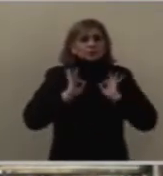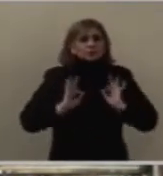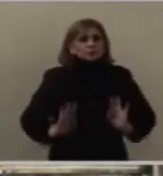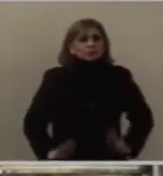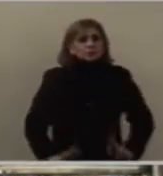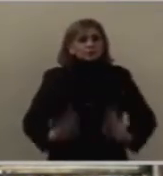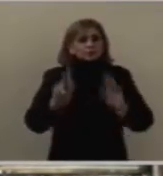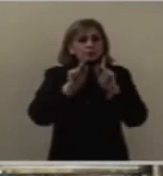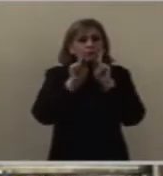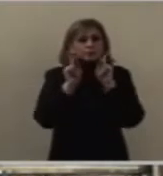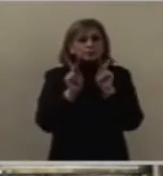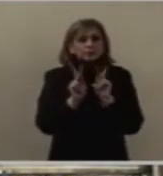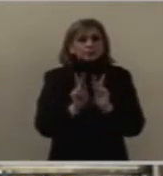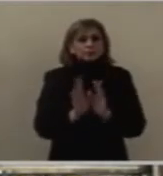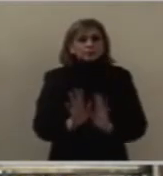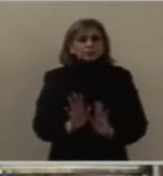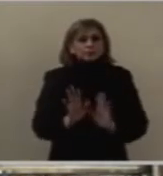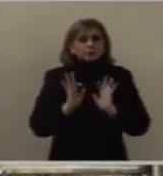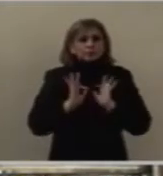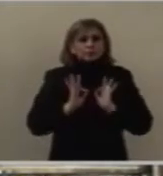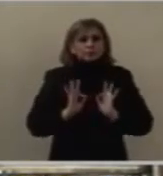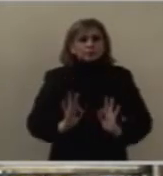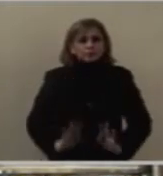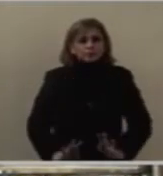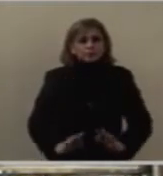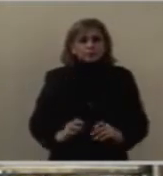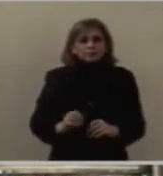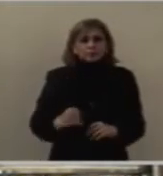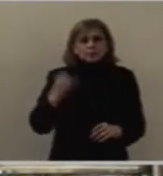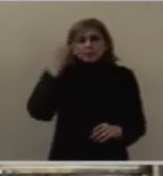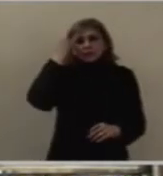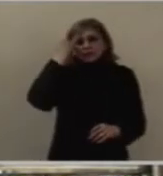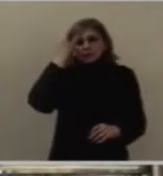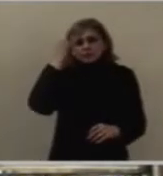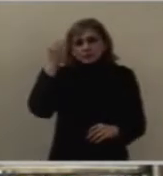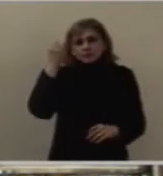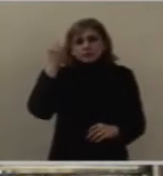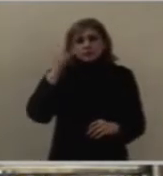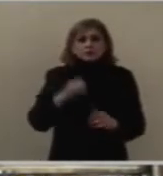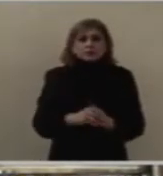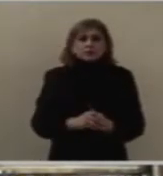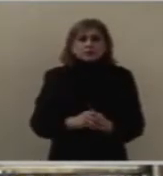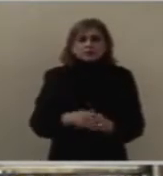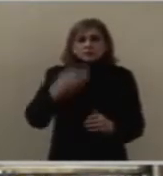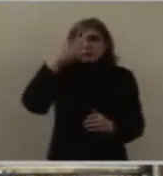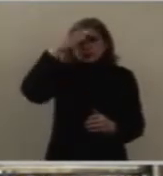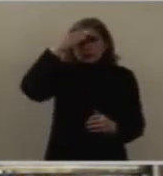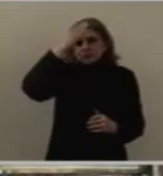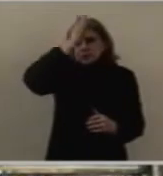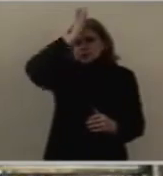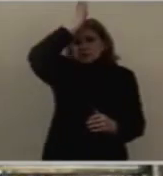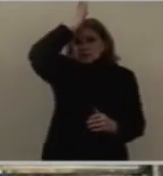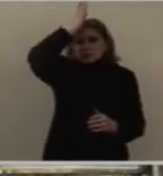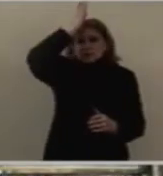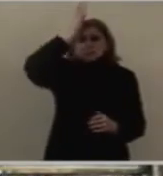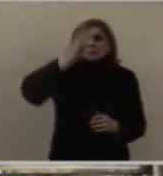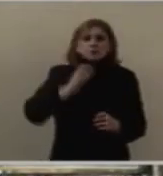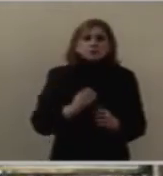paciencia, inteligencia de Dios, sabiduría divina